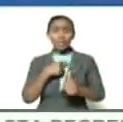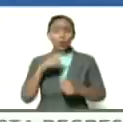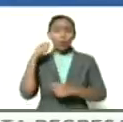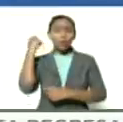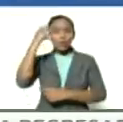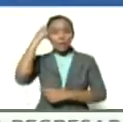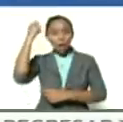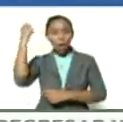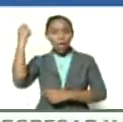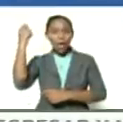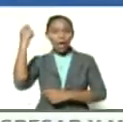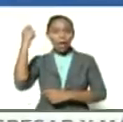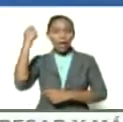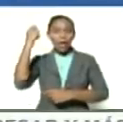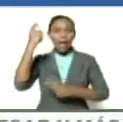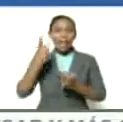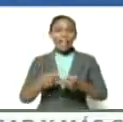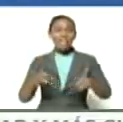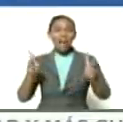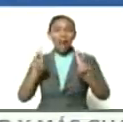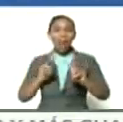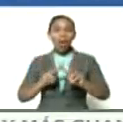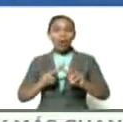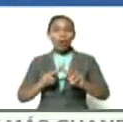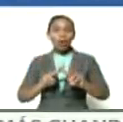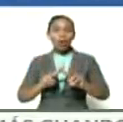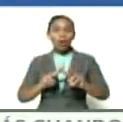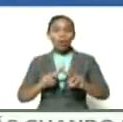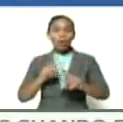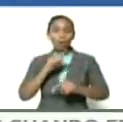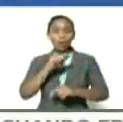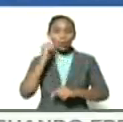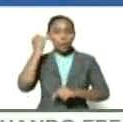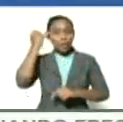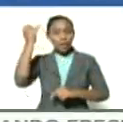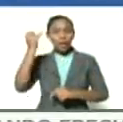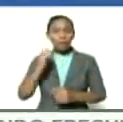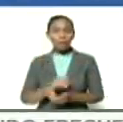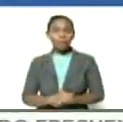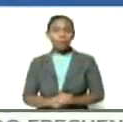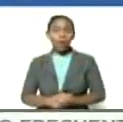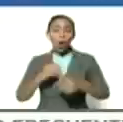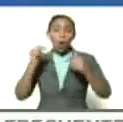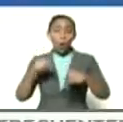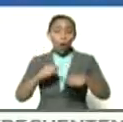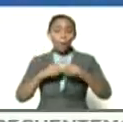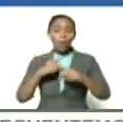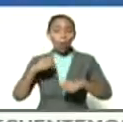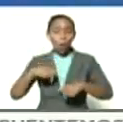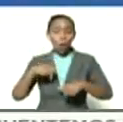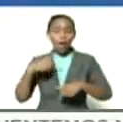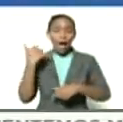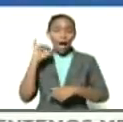en el valor de sus ideas hoy por hoy tenemos